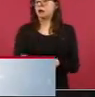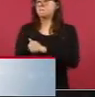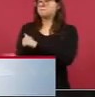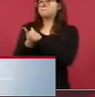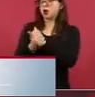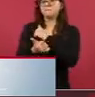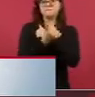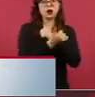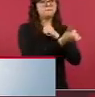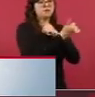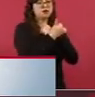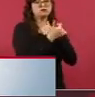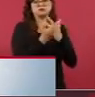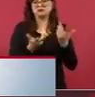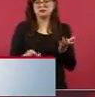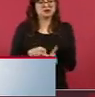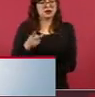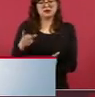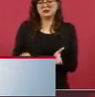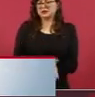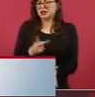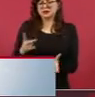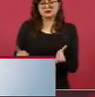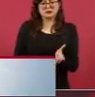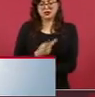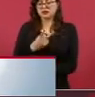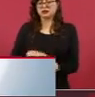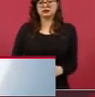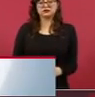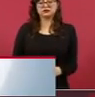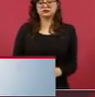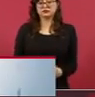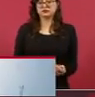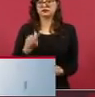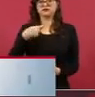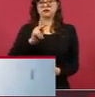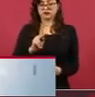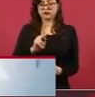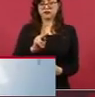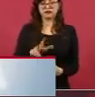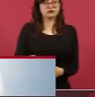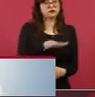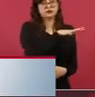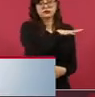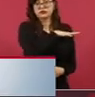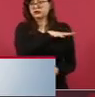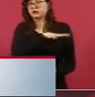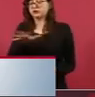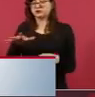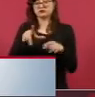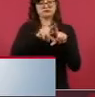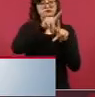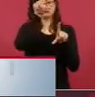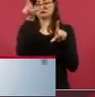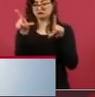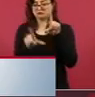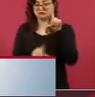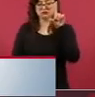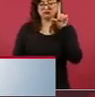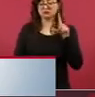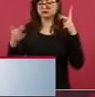Pero en general, quienes están a cargo de estos programas,